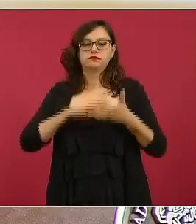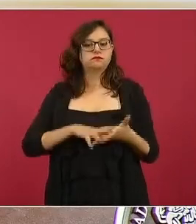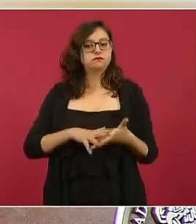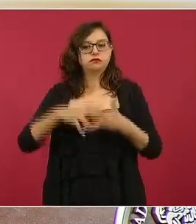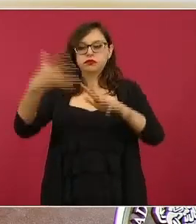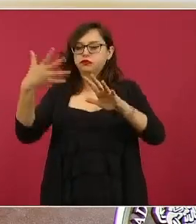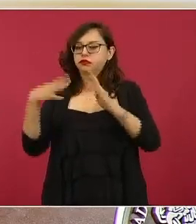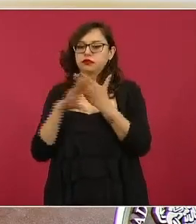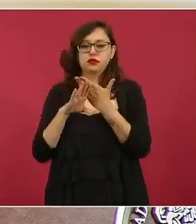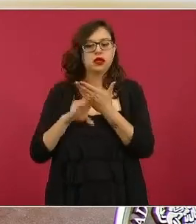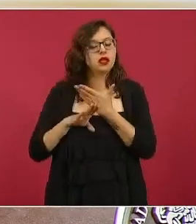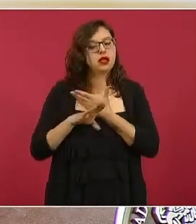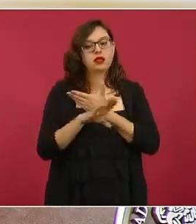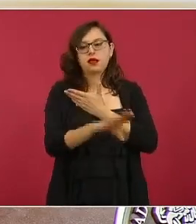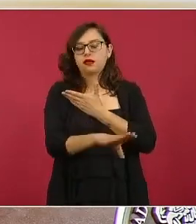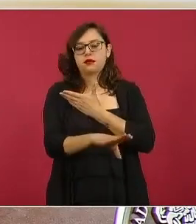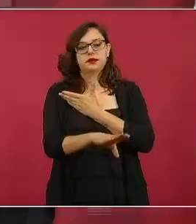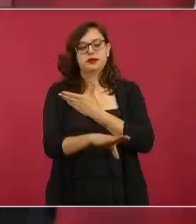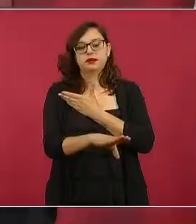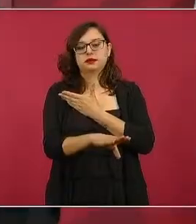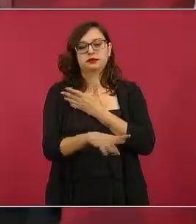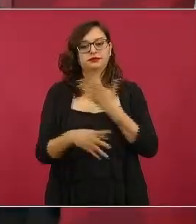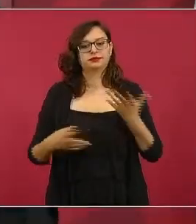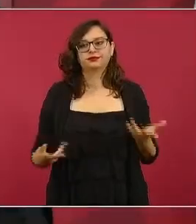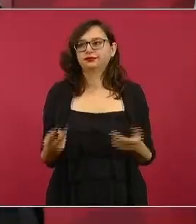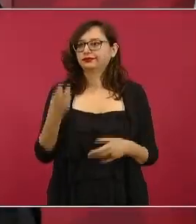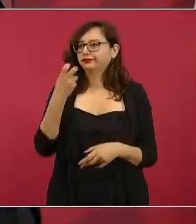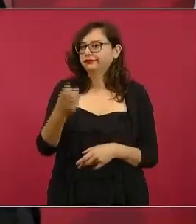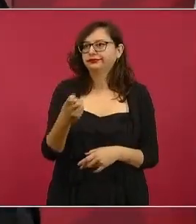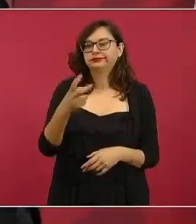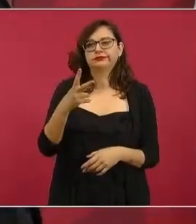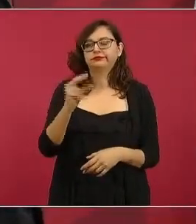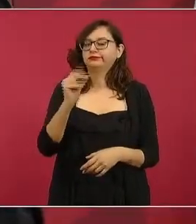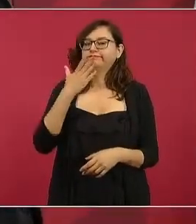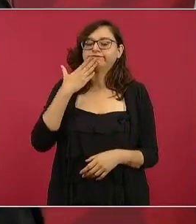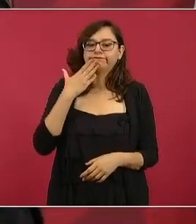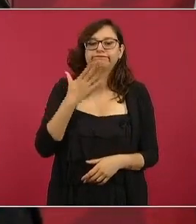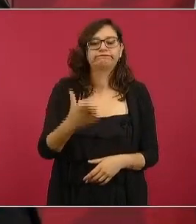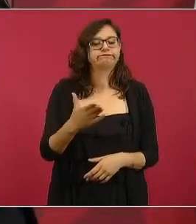que eso es lo más inhumano que puede haber